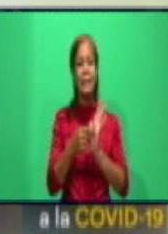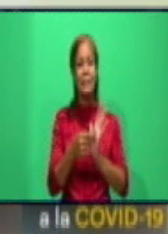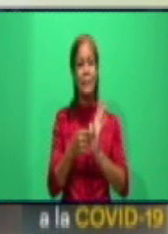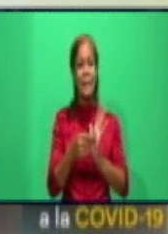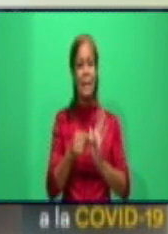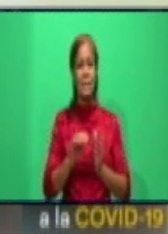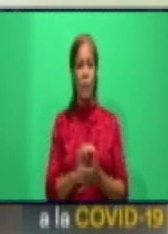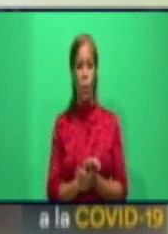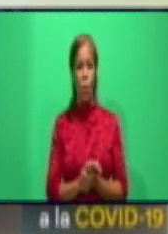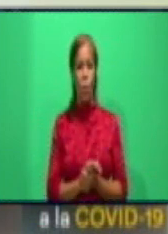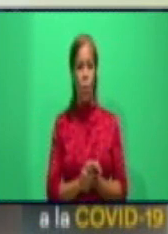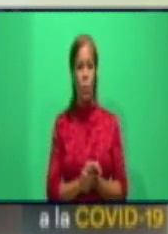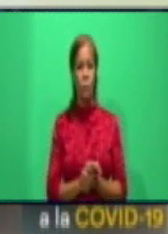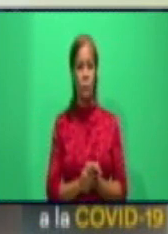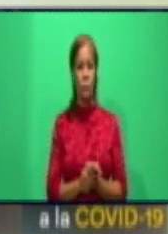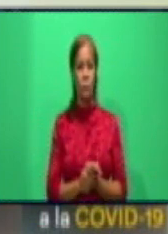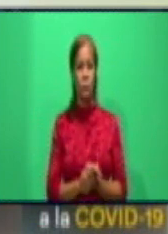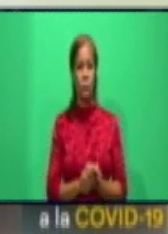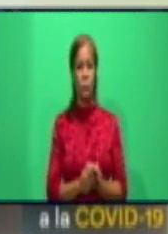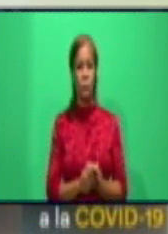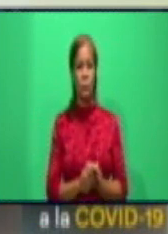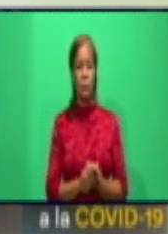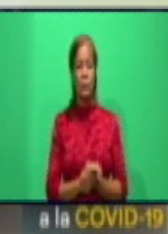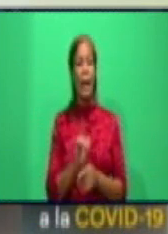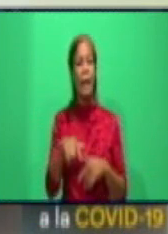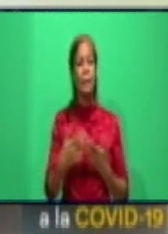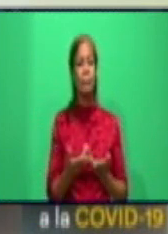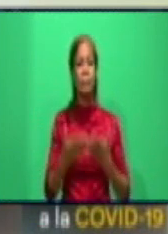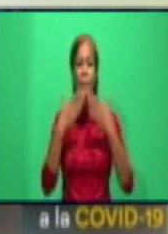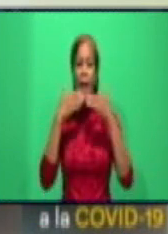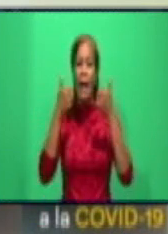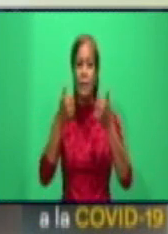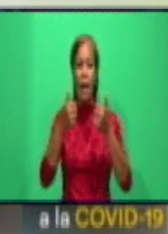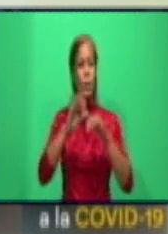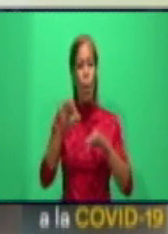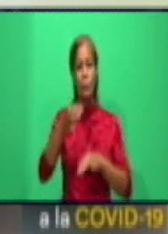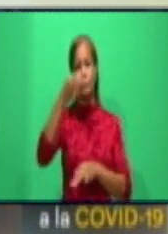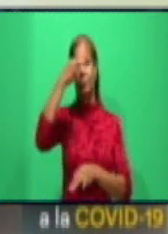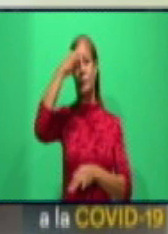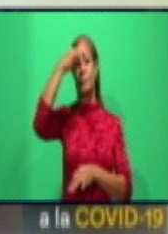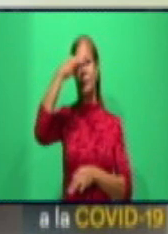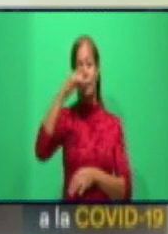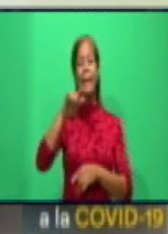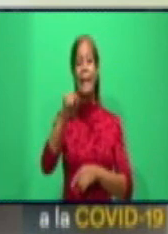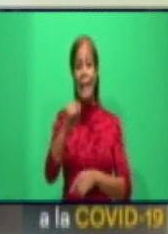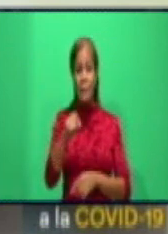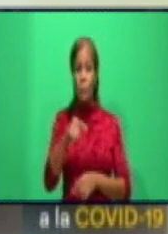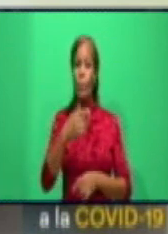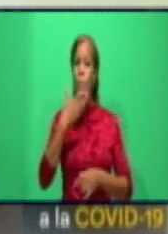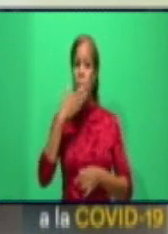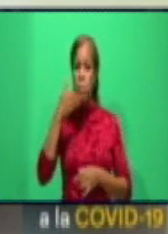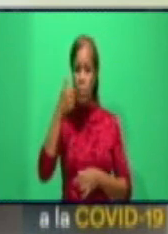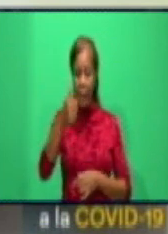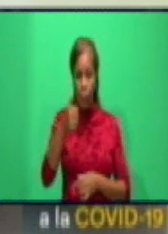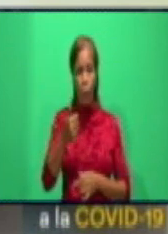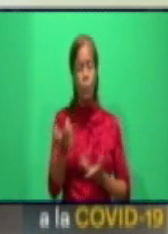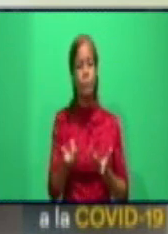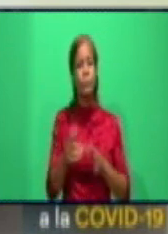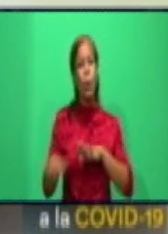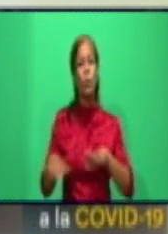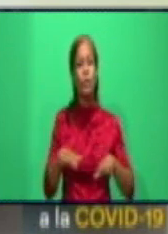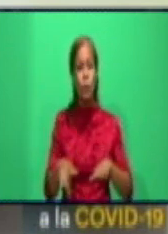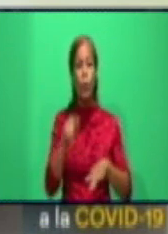ser aplicado en la cavidad nasal y que bueno, genera mejores condiciones para este enfrentamiento.